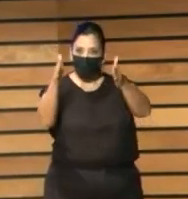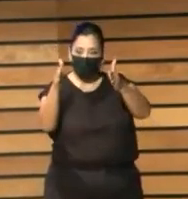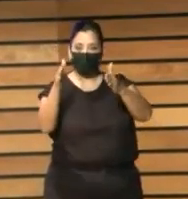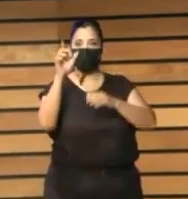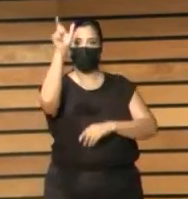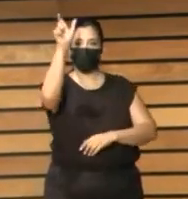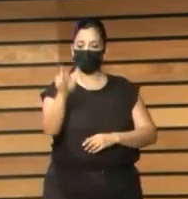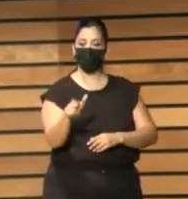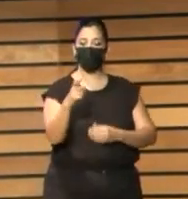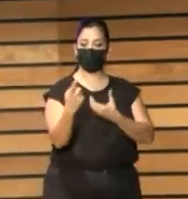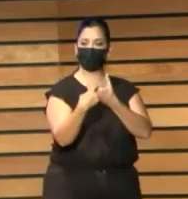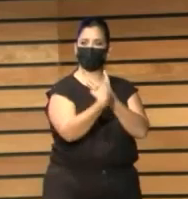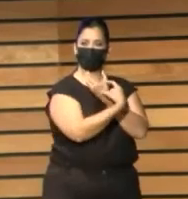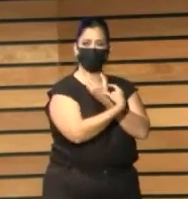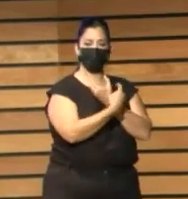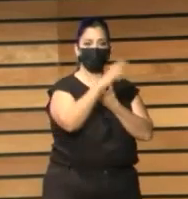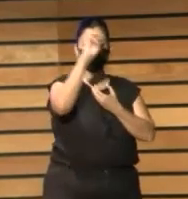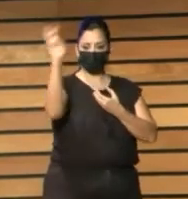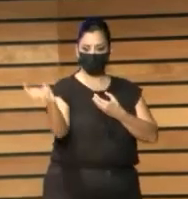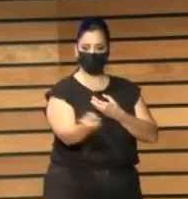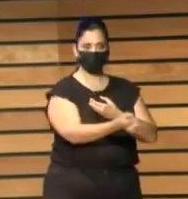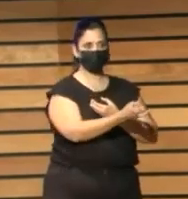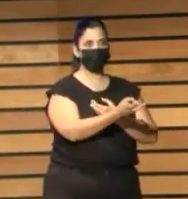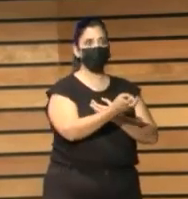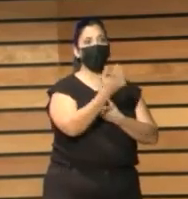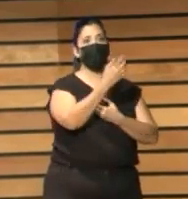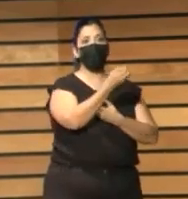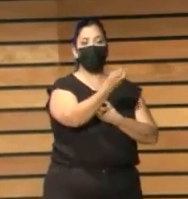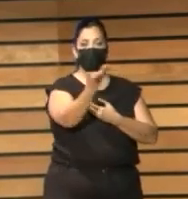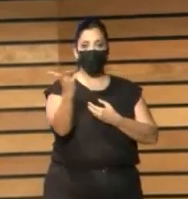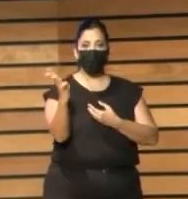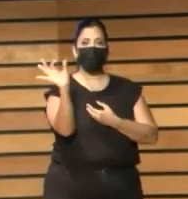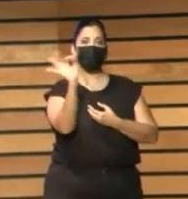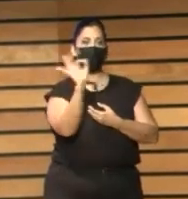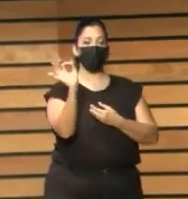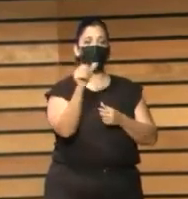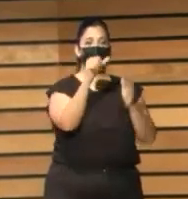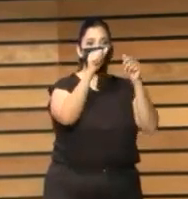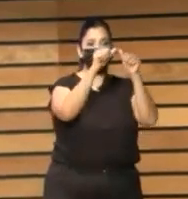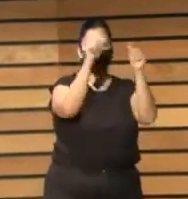formaciones como de participación en las iniciativas de servicios.